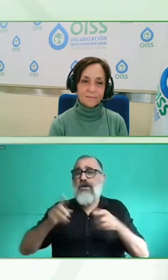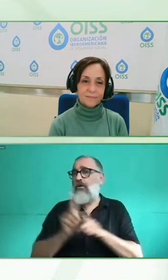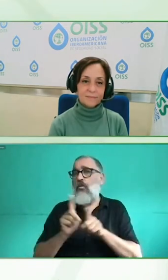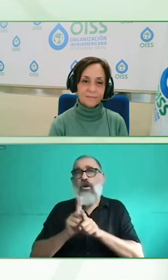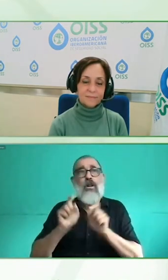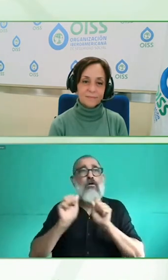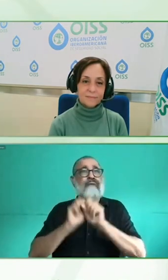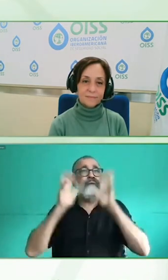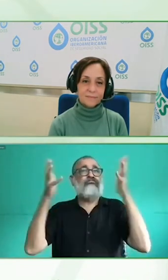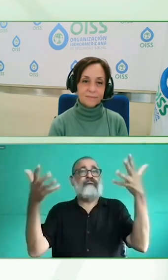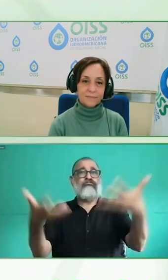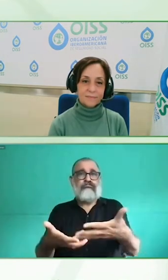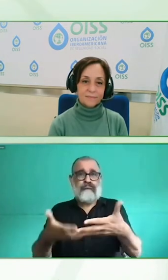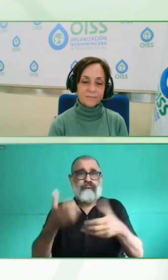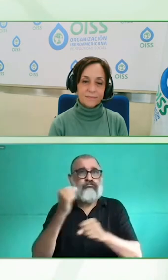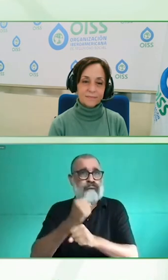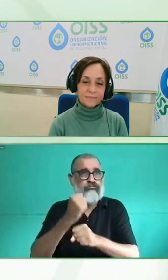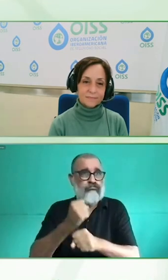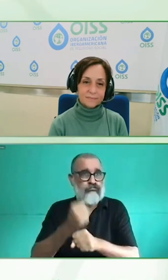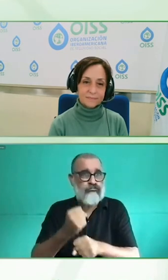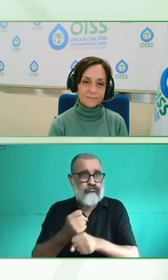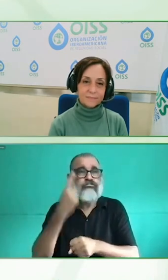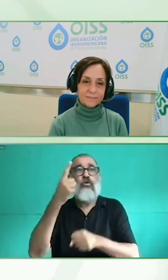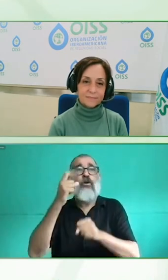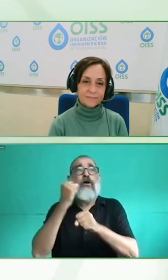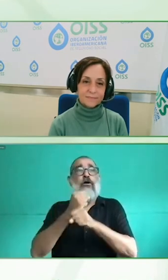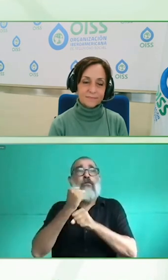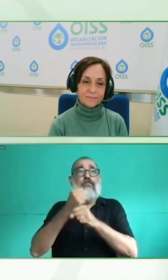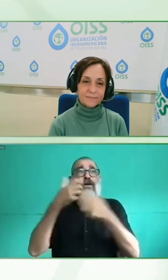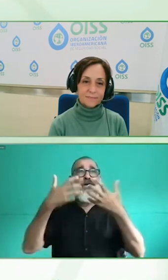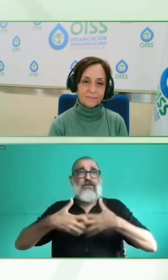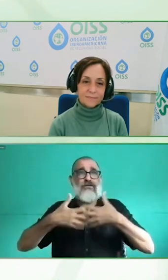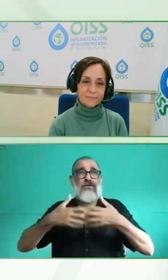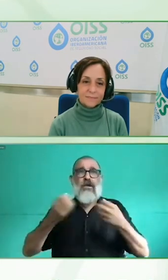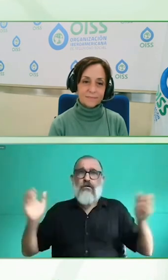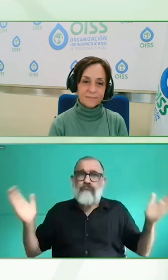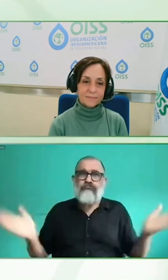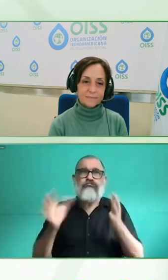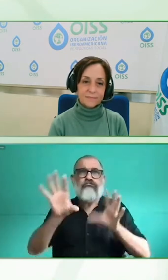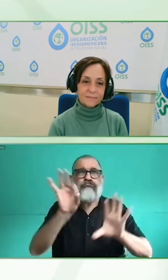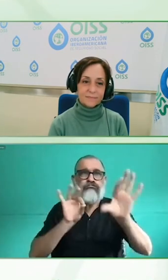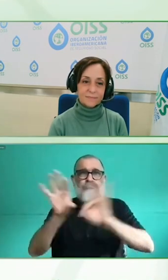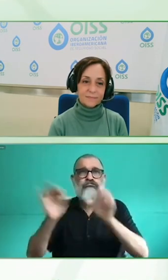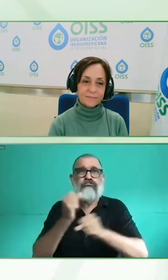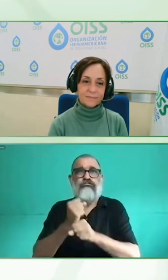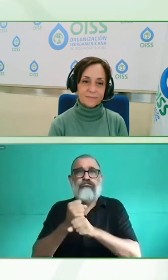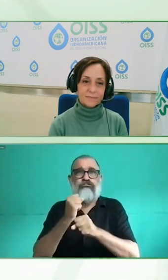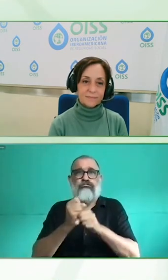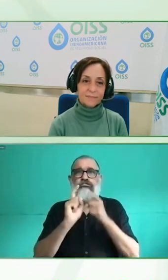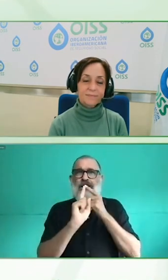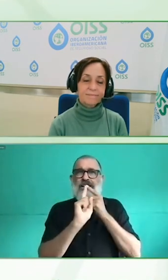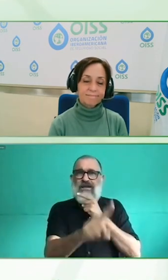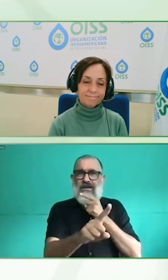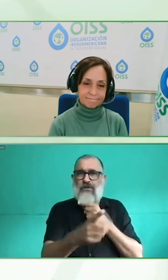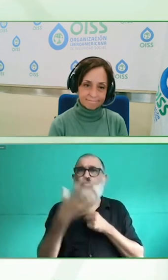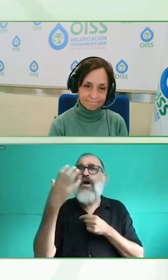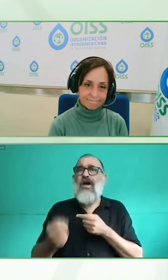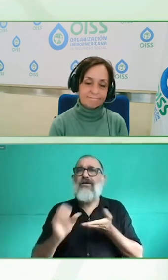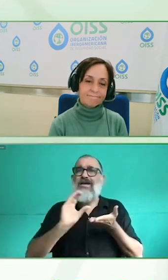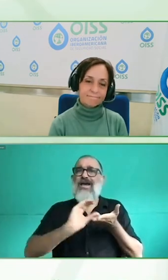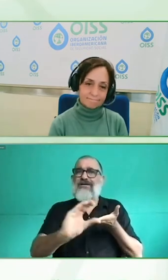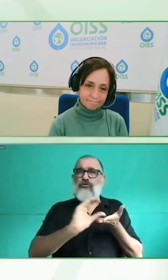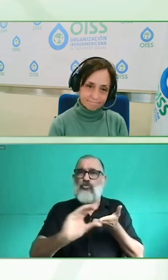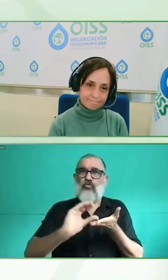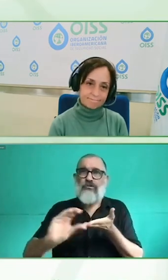discapacidad. Y yo de todo lo que se ha hablado en la mesa hay una cosa que sí que he hecho de menos. En ningún momento hemos hablado del trato A, del servicio, la experiencia